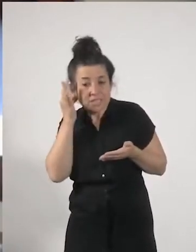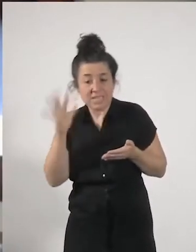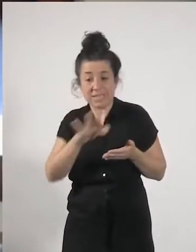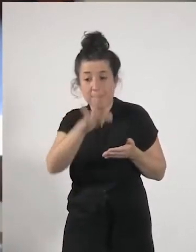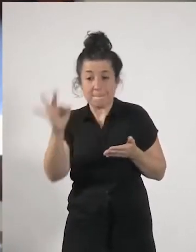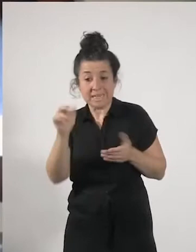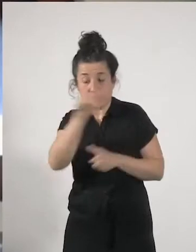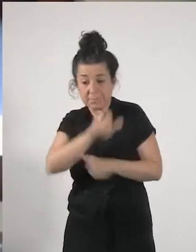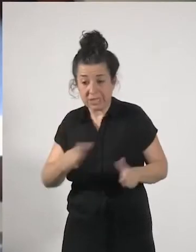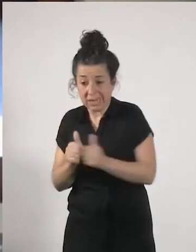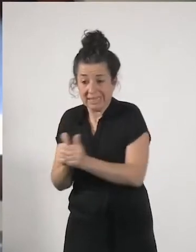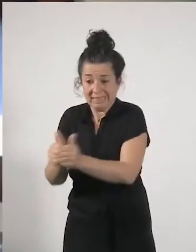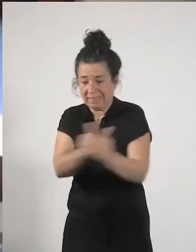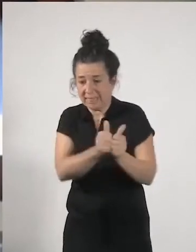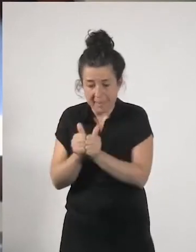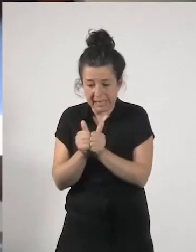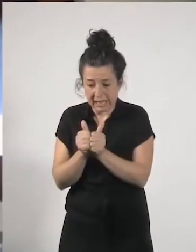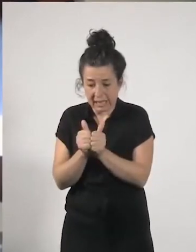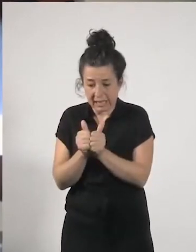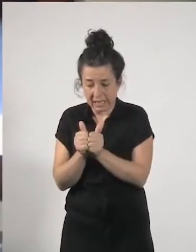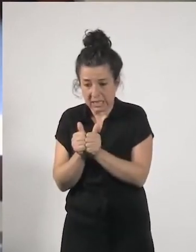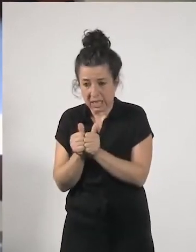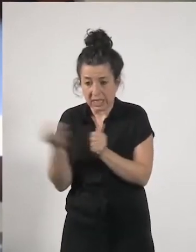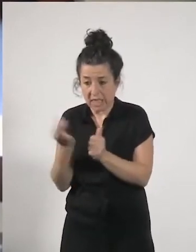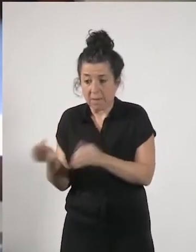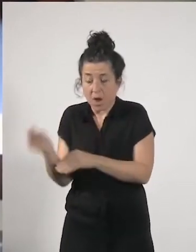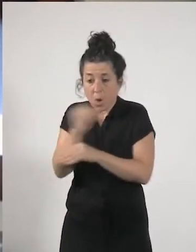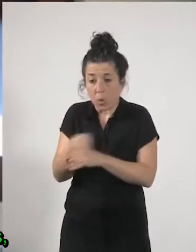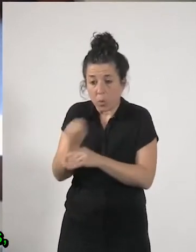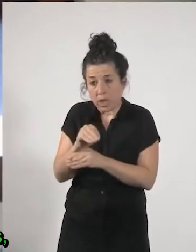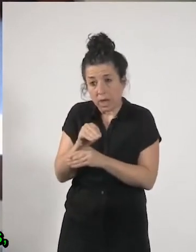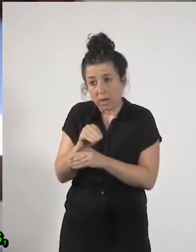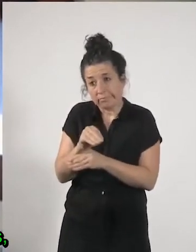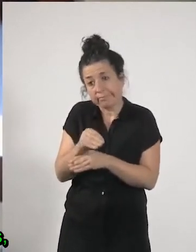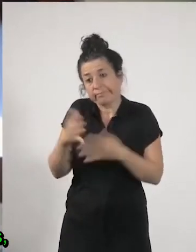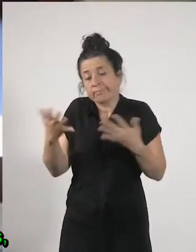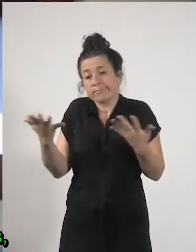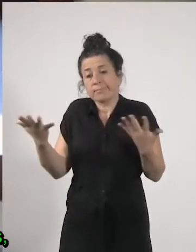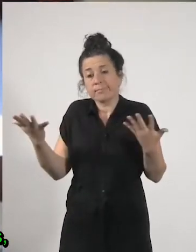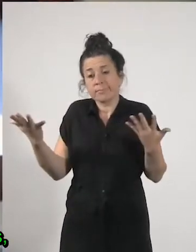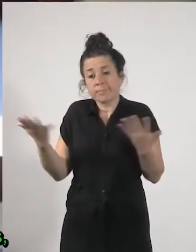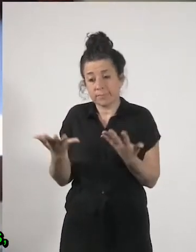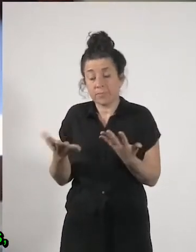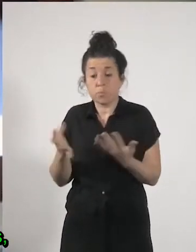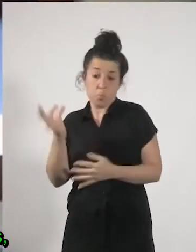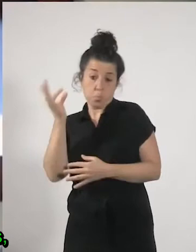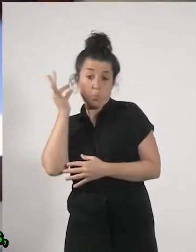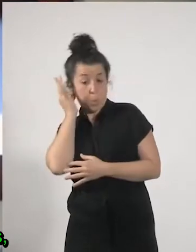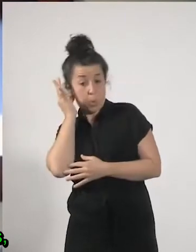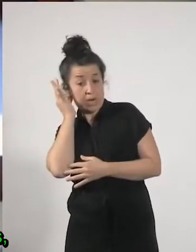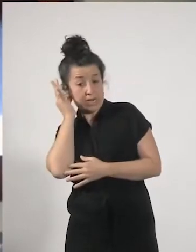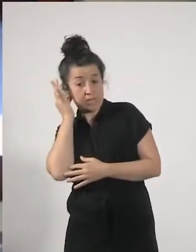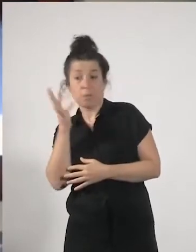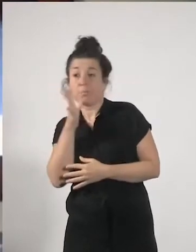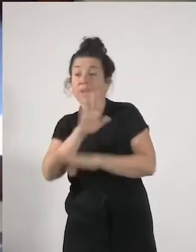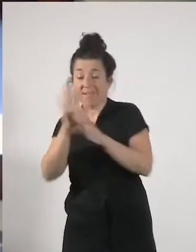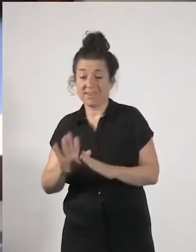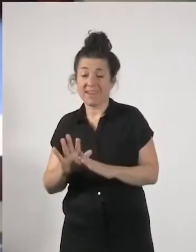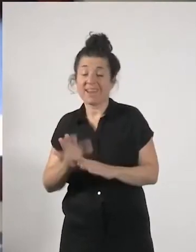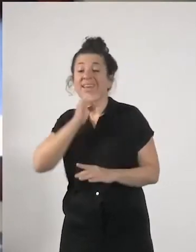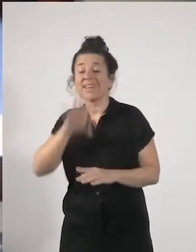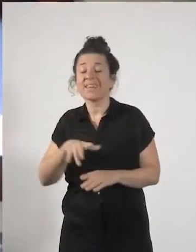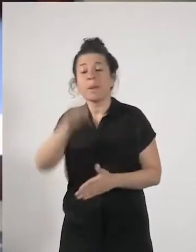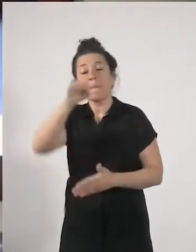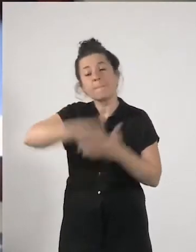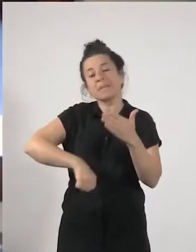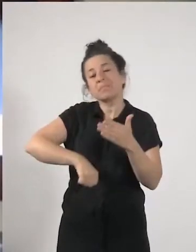descalabraron los servicios de cuidado resulta que a las mujeres porque son las mujeres las que se toman esas facilidades se les ofreció